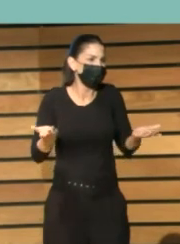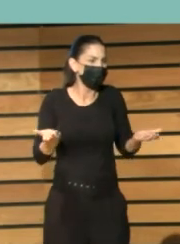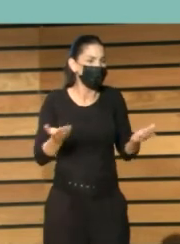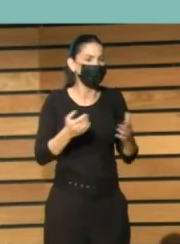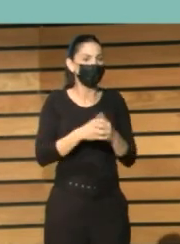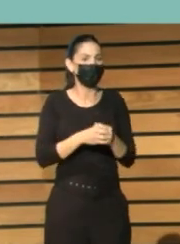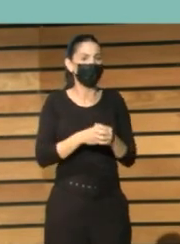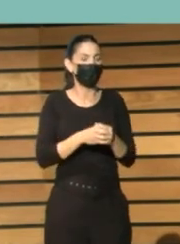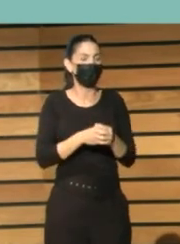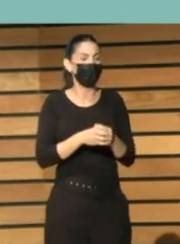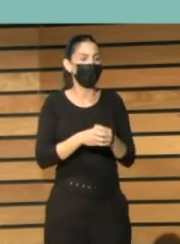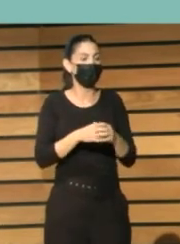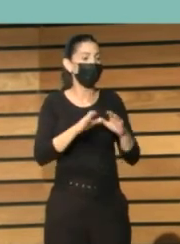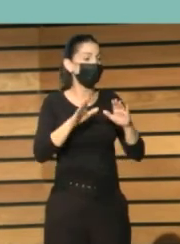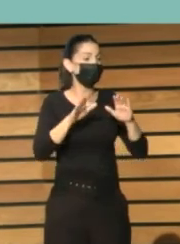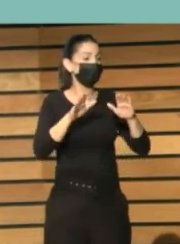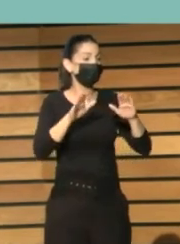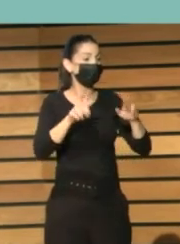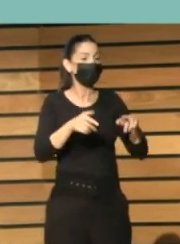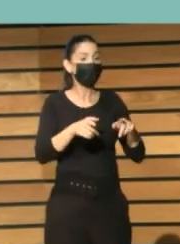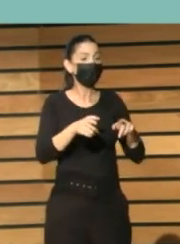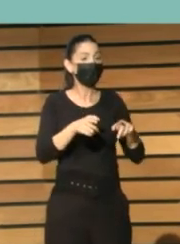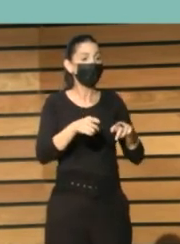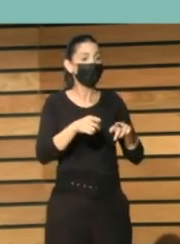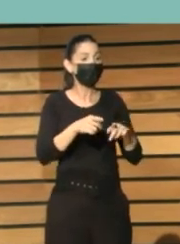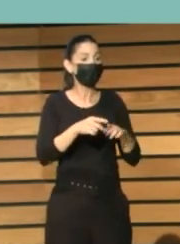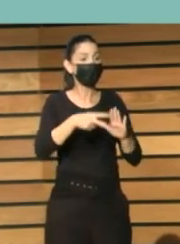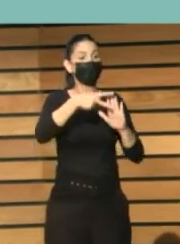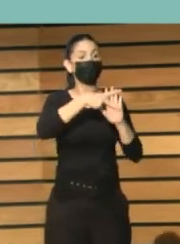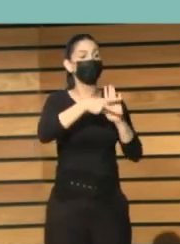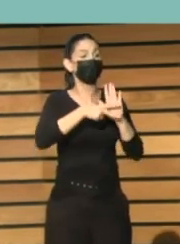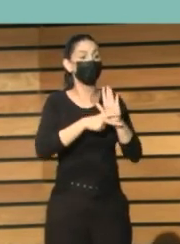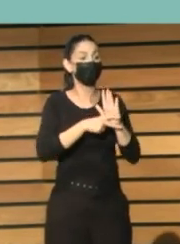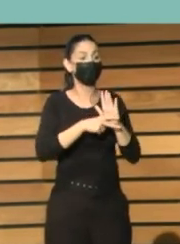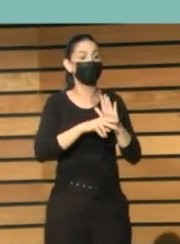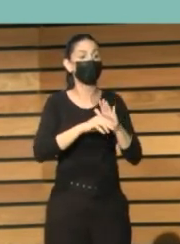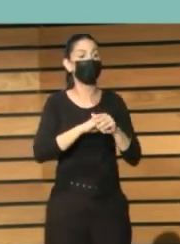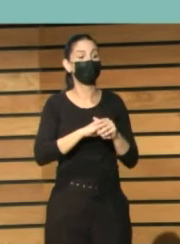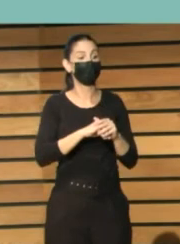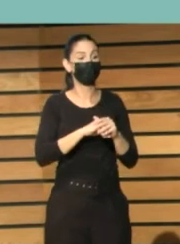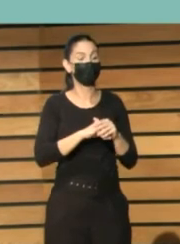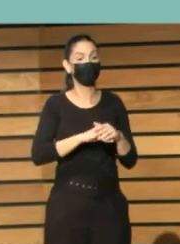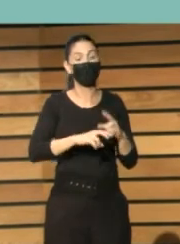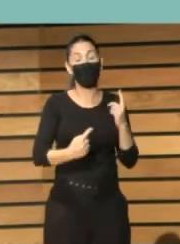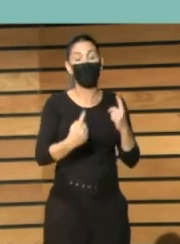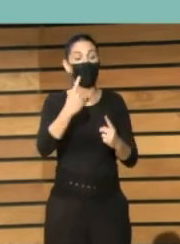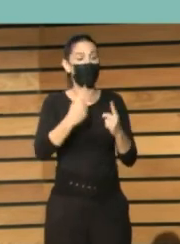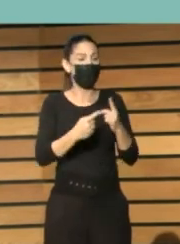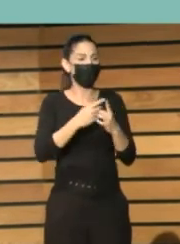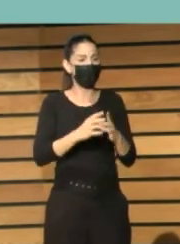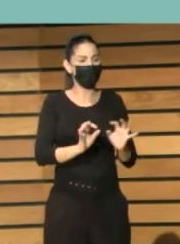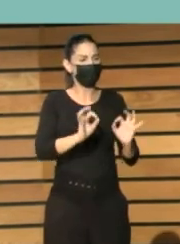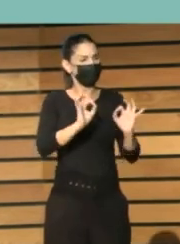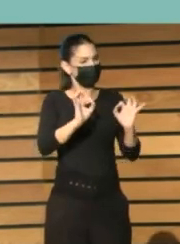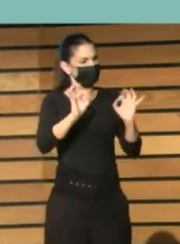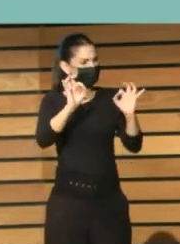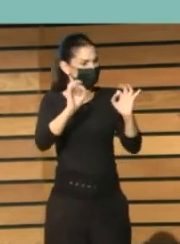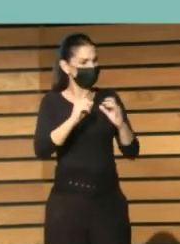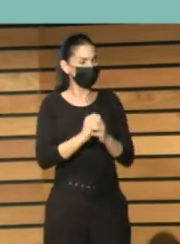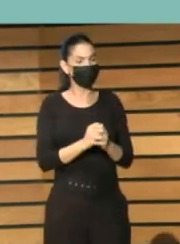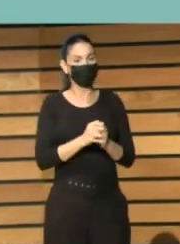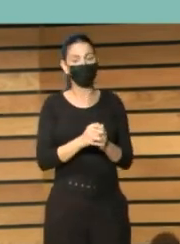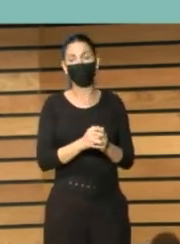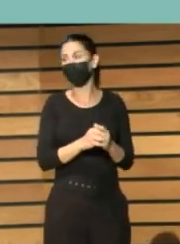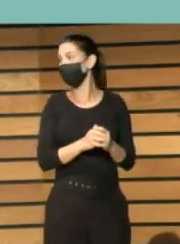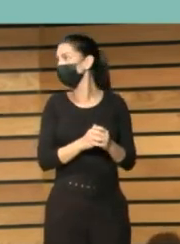etc., que regulan procesos muy concretos si son muy técnicas, quizás hemos hecho técnicas ya para el bibliotecario, algunas